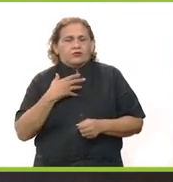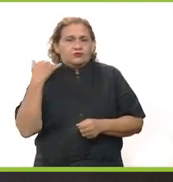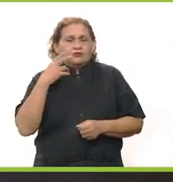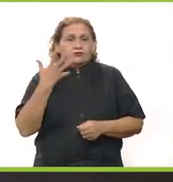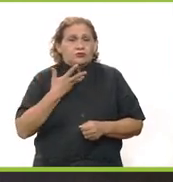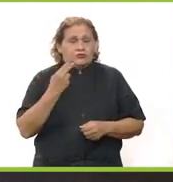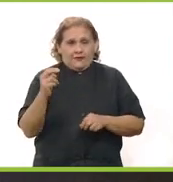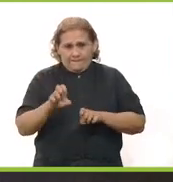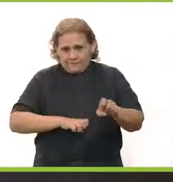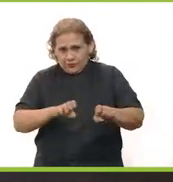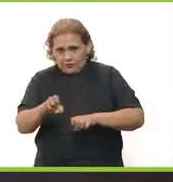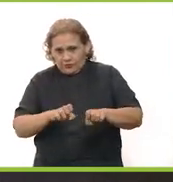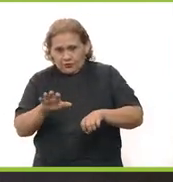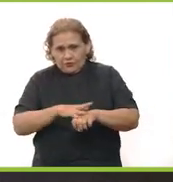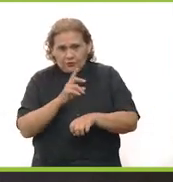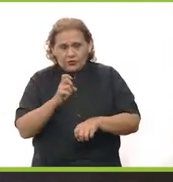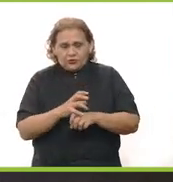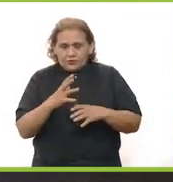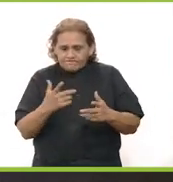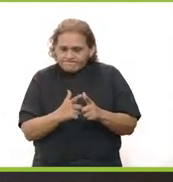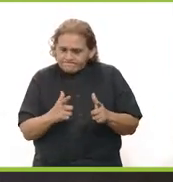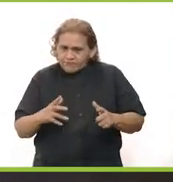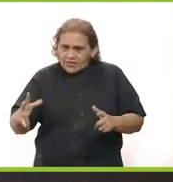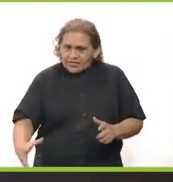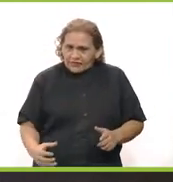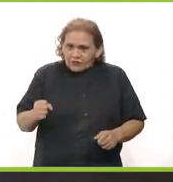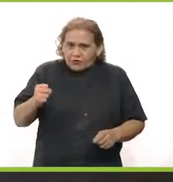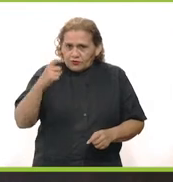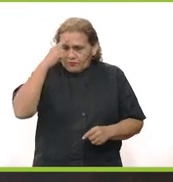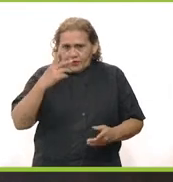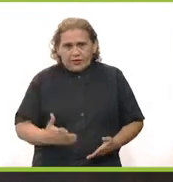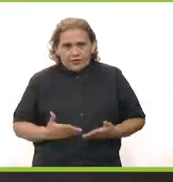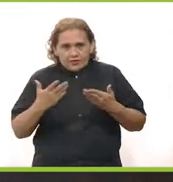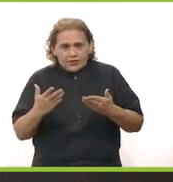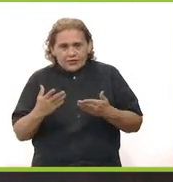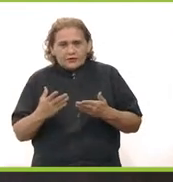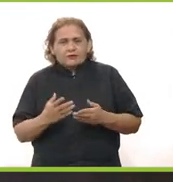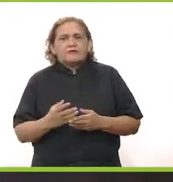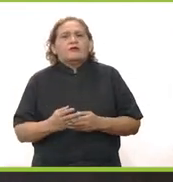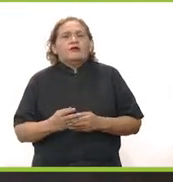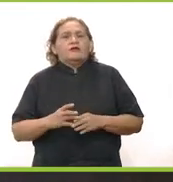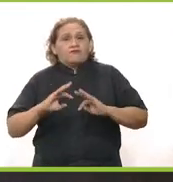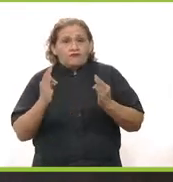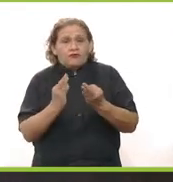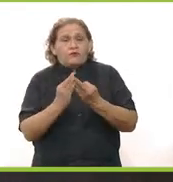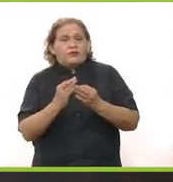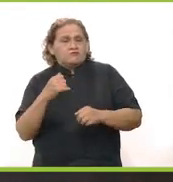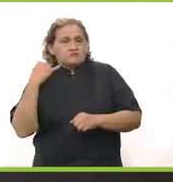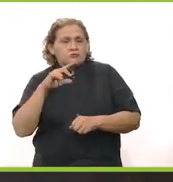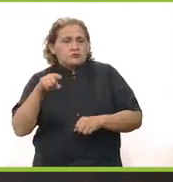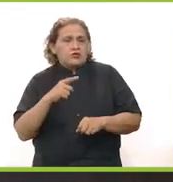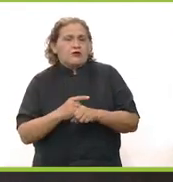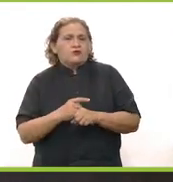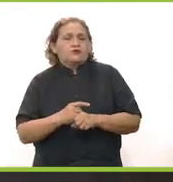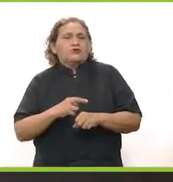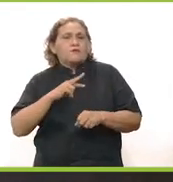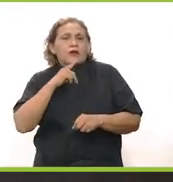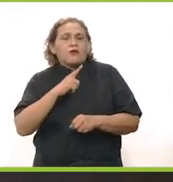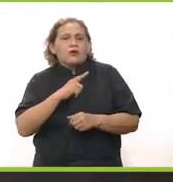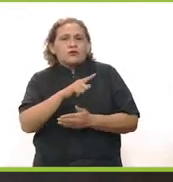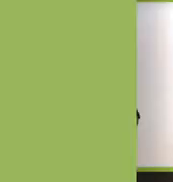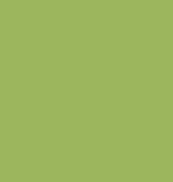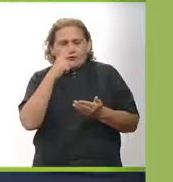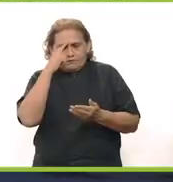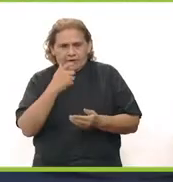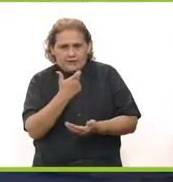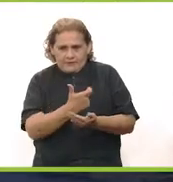necesitan empleos, necesitan empleos bien trabajos y por eso todo este gran esfuerzo que estamos haciendo para brindar las condiciones para que Yucatán siga siendo uno